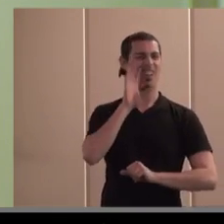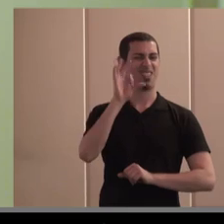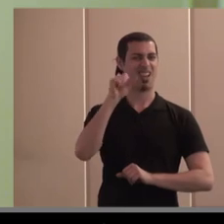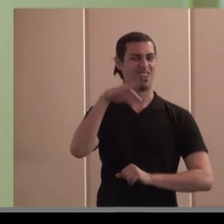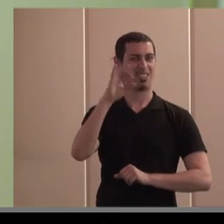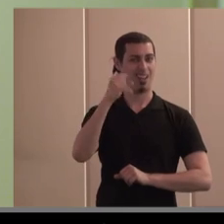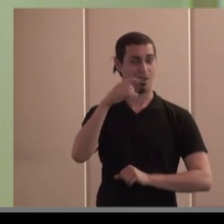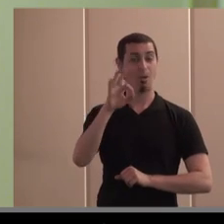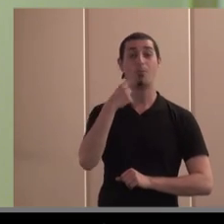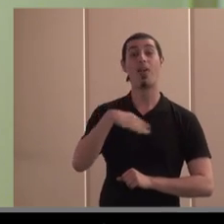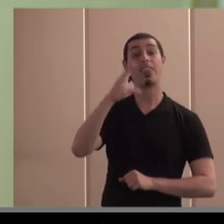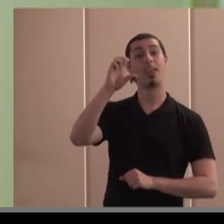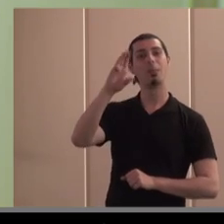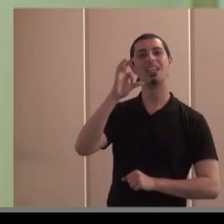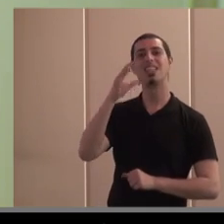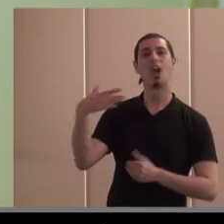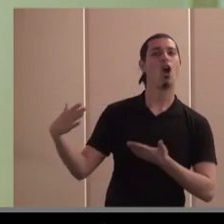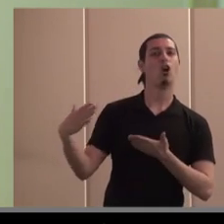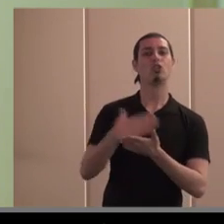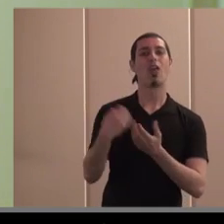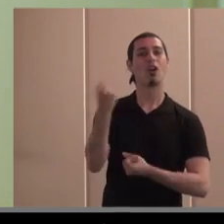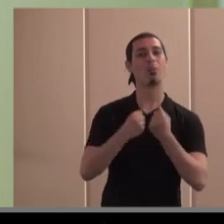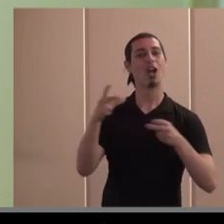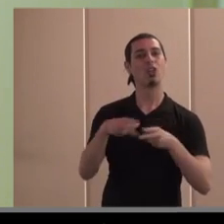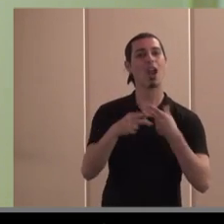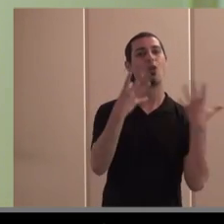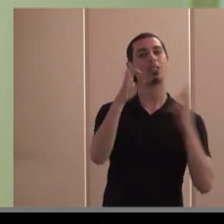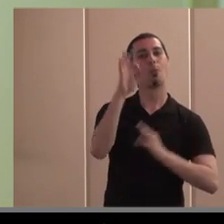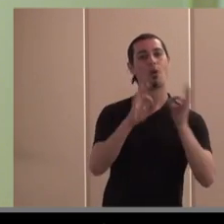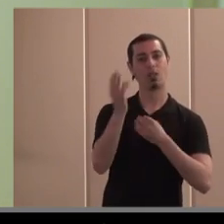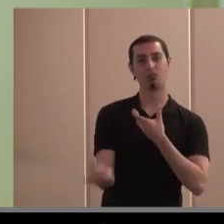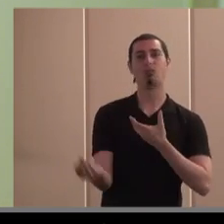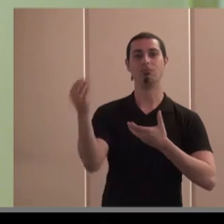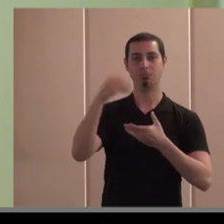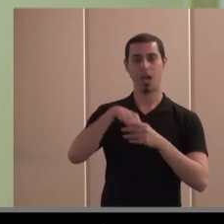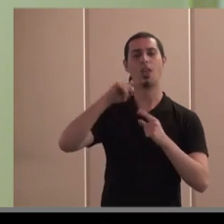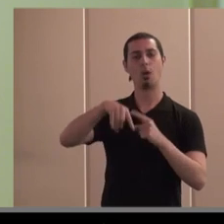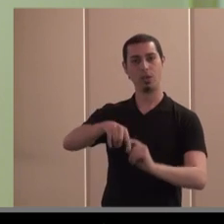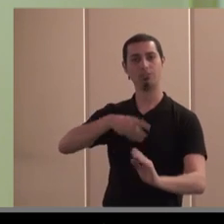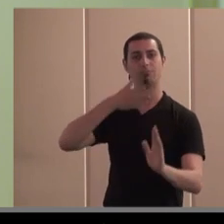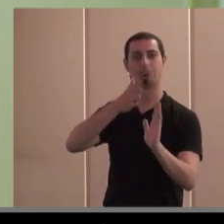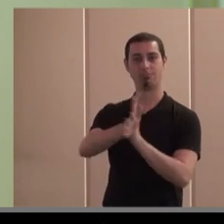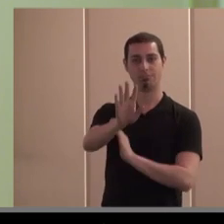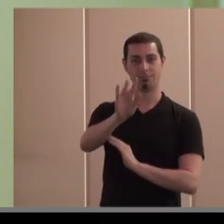en CEPES está el 90% de la economía social española ahora os lo os lo explicaré